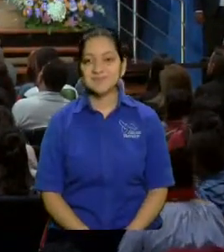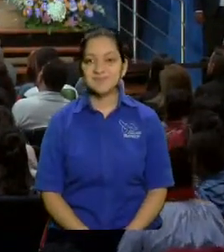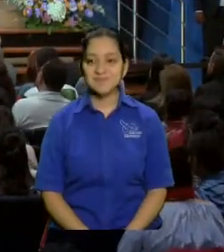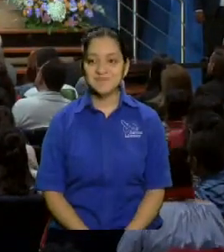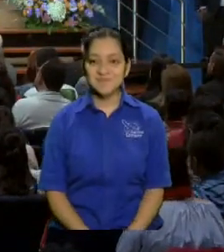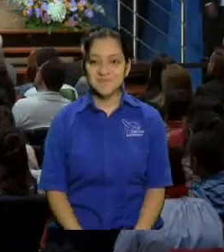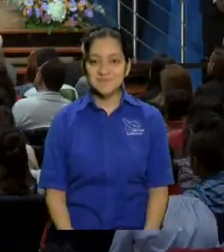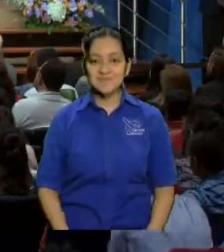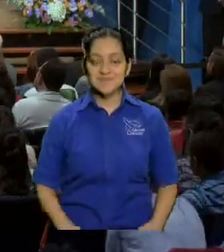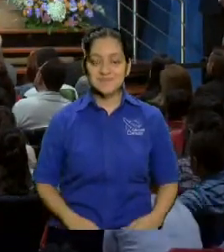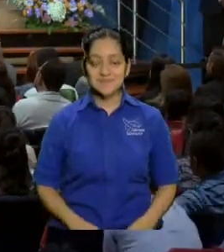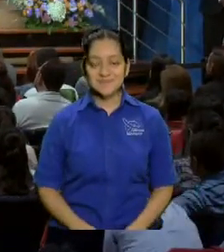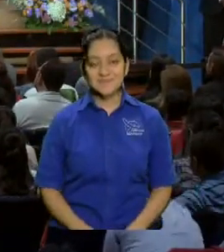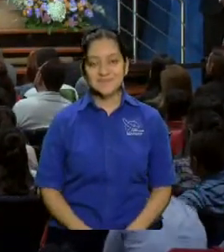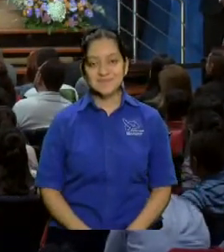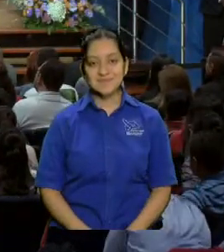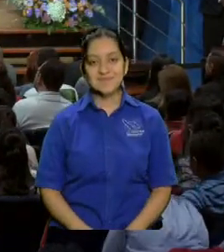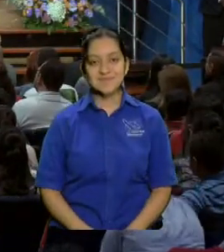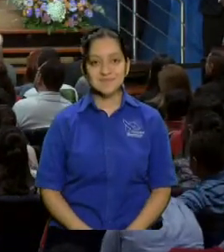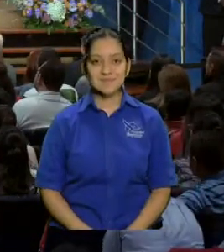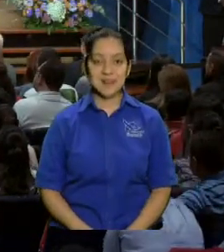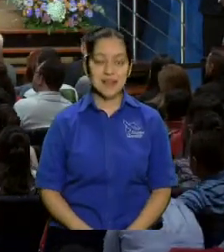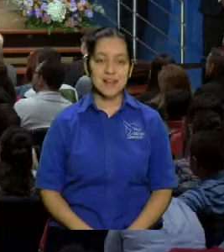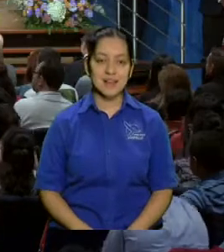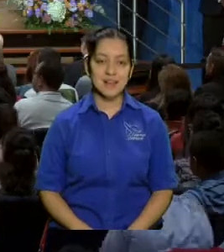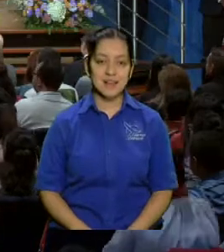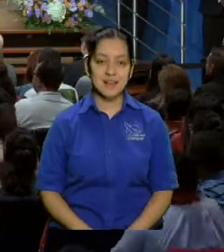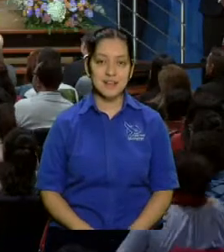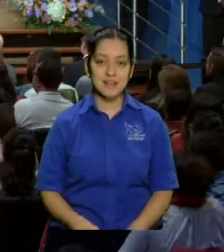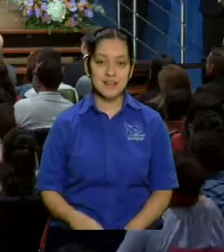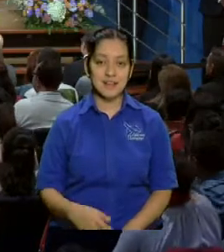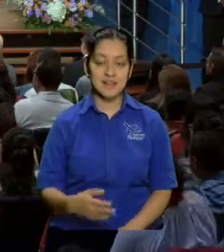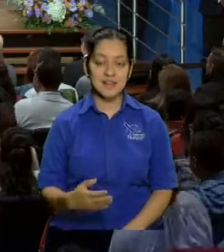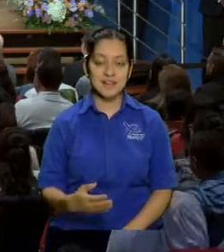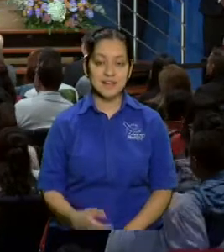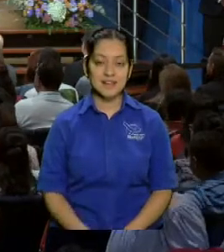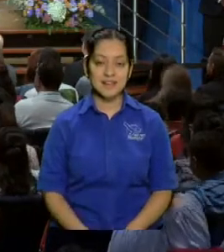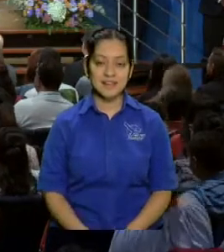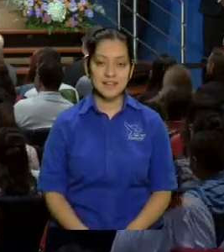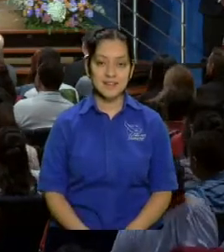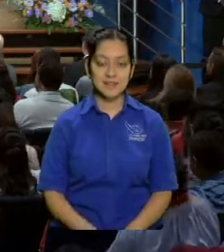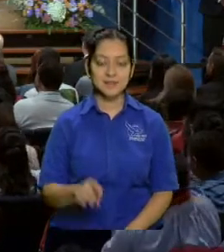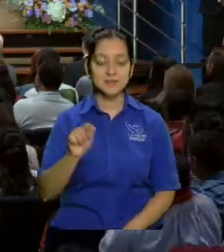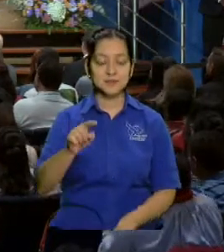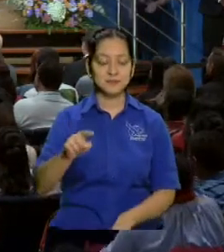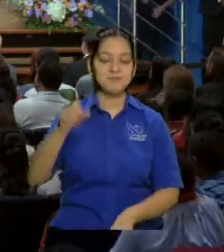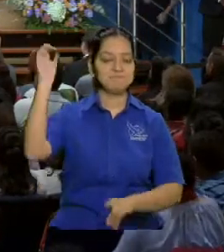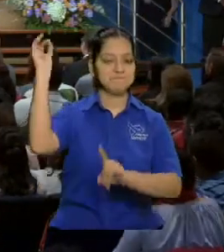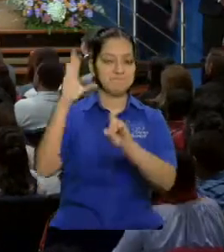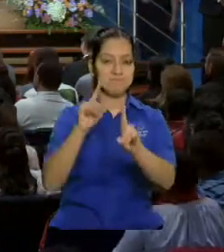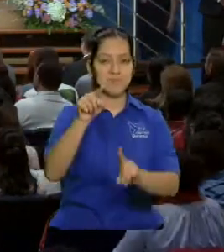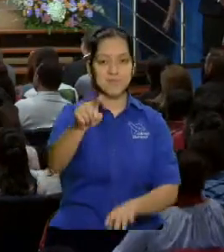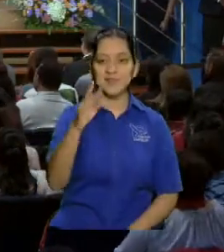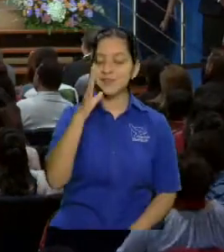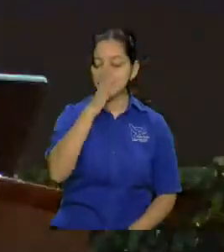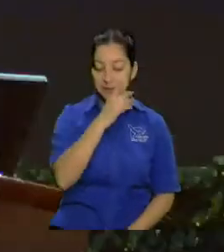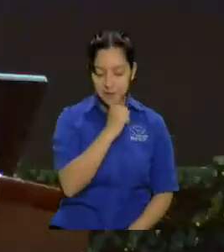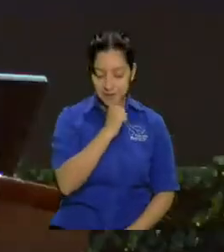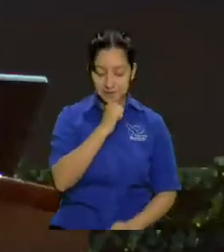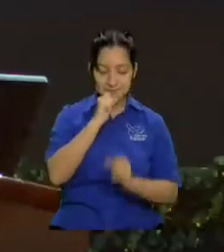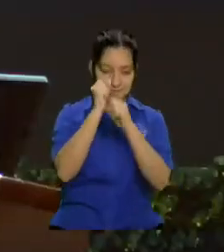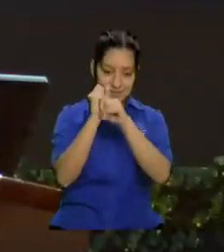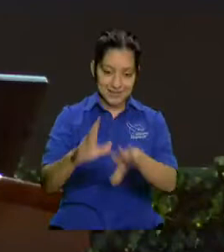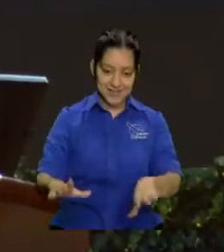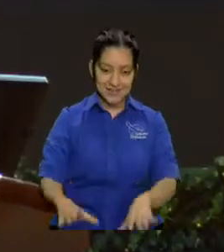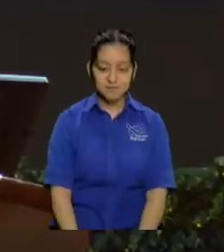Sería buenísimo, eso sería, esa, aunque no la anunciáramos, usted no se la puede perder, ¿verdad? Díganle